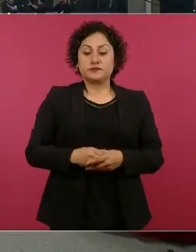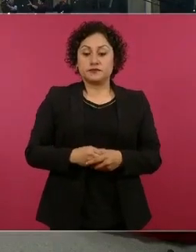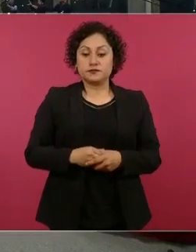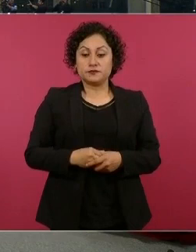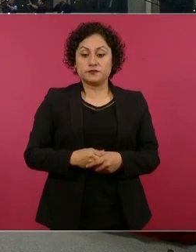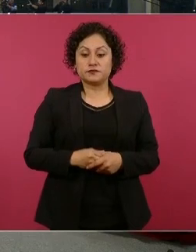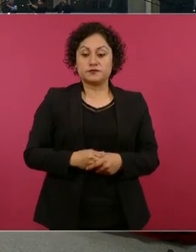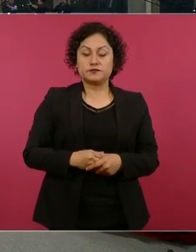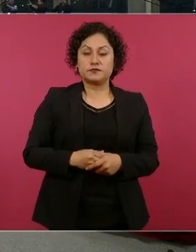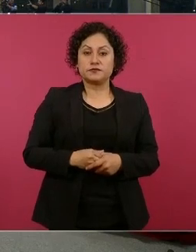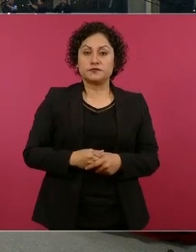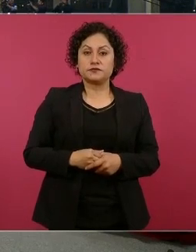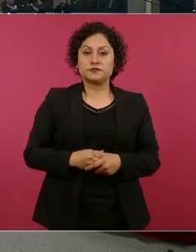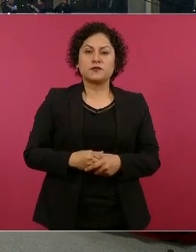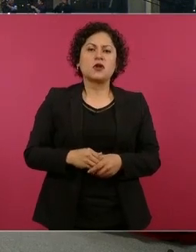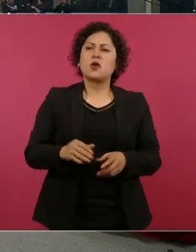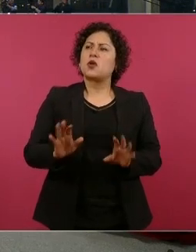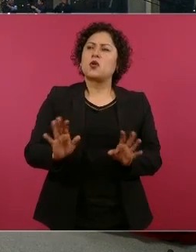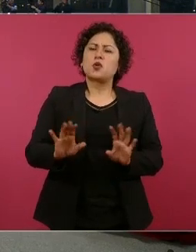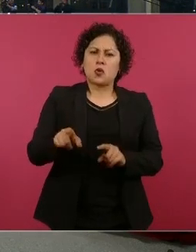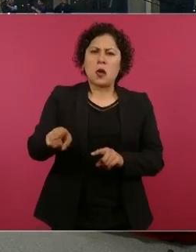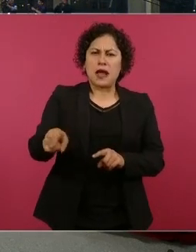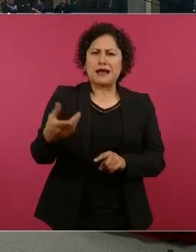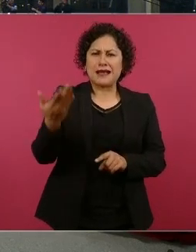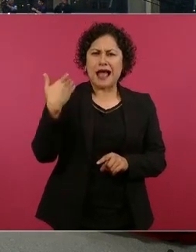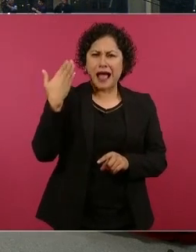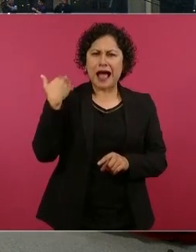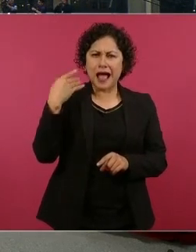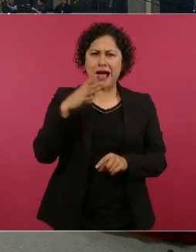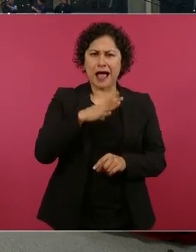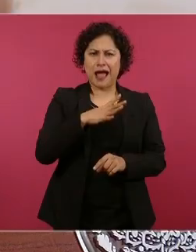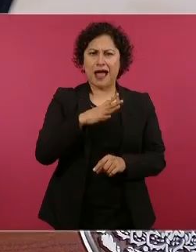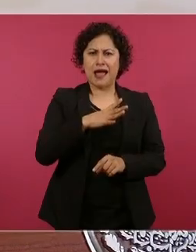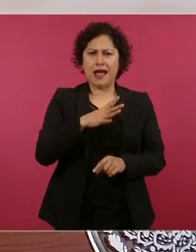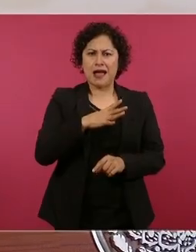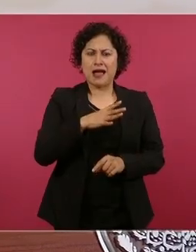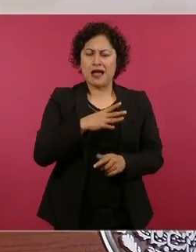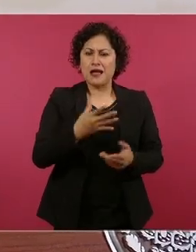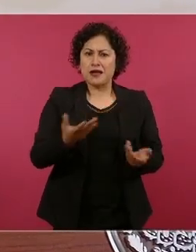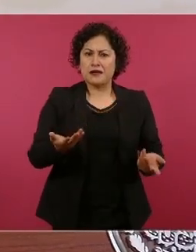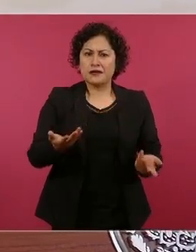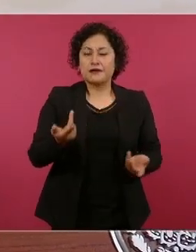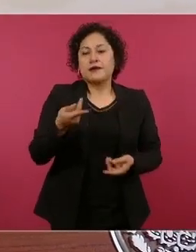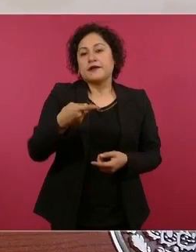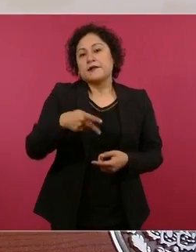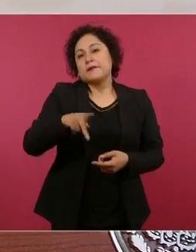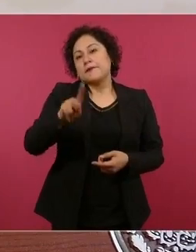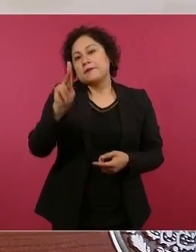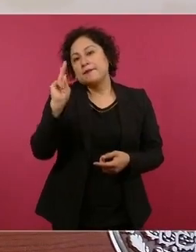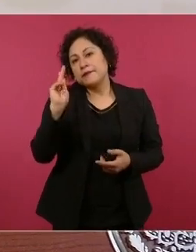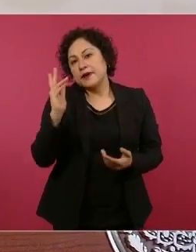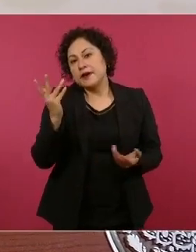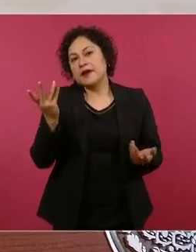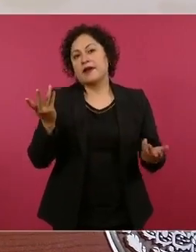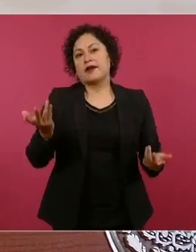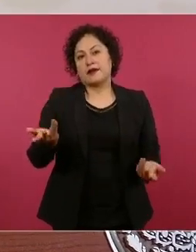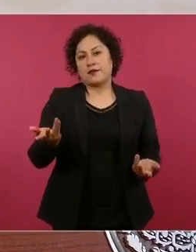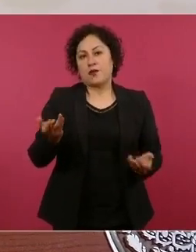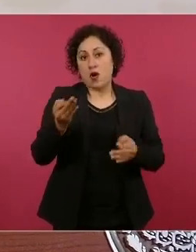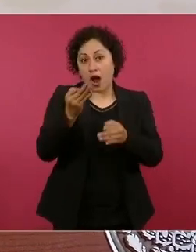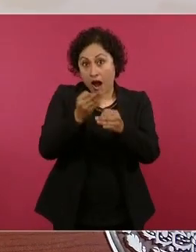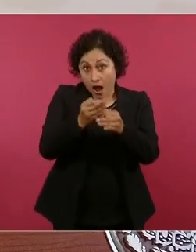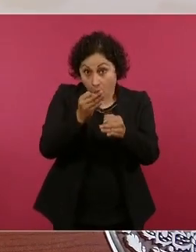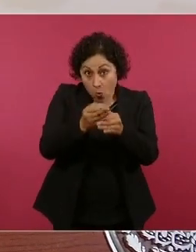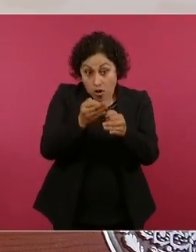tiene algún tiempo. Pero pues ahora con las elecciones,